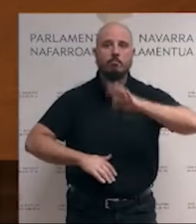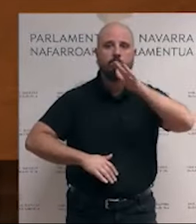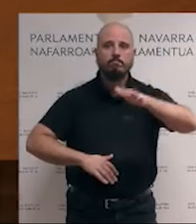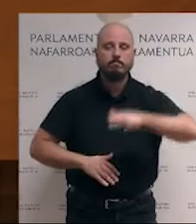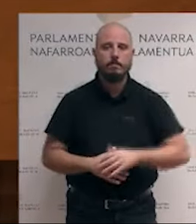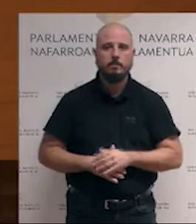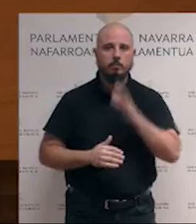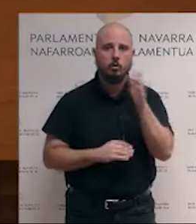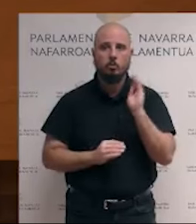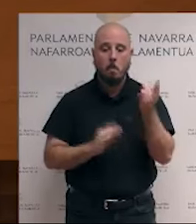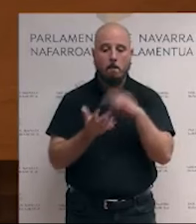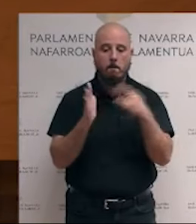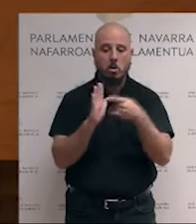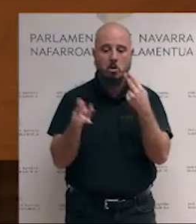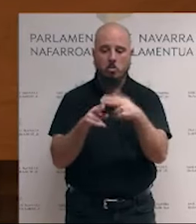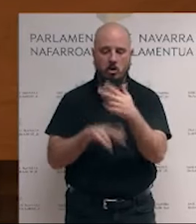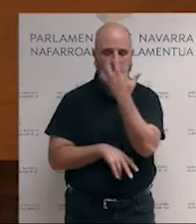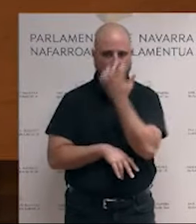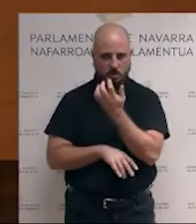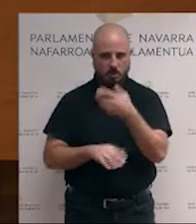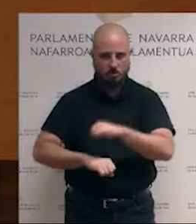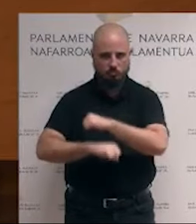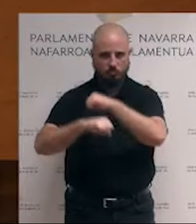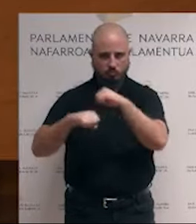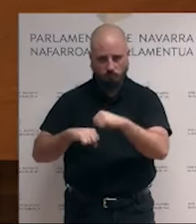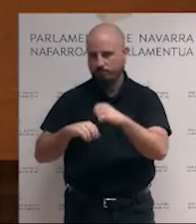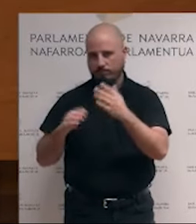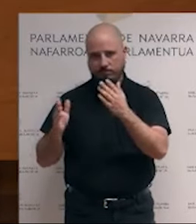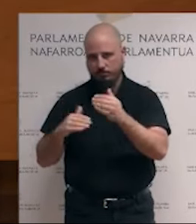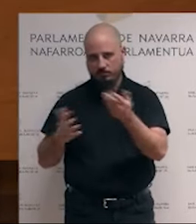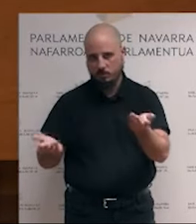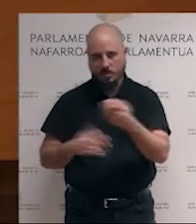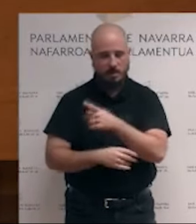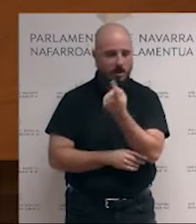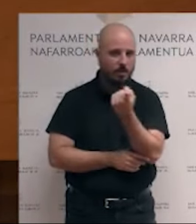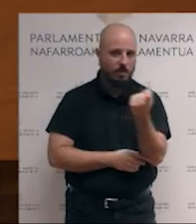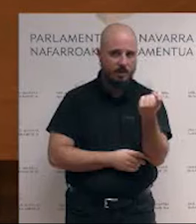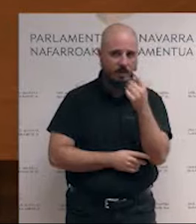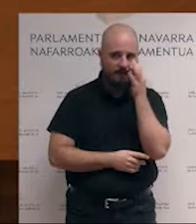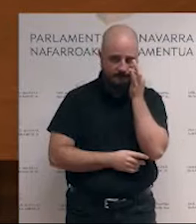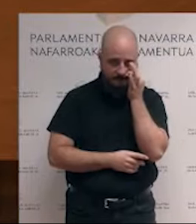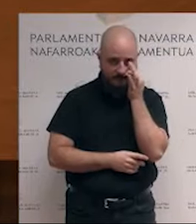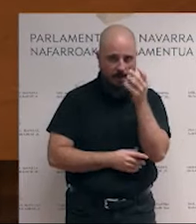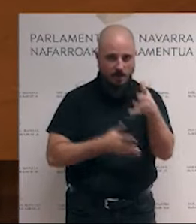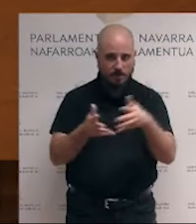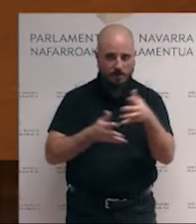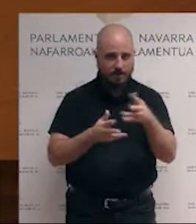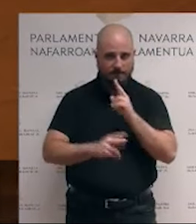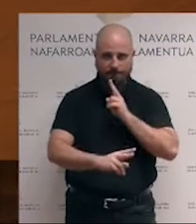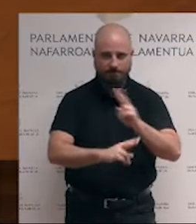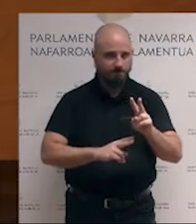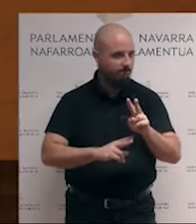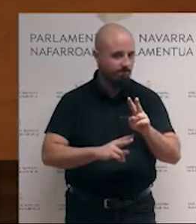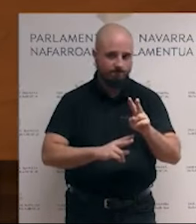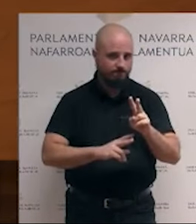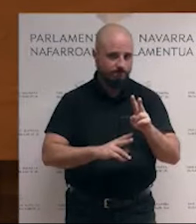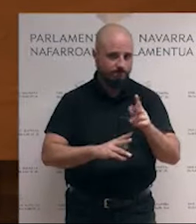de un proyecto político serio, sólido, para dar respuesta a las necesidades reales de la ciudadanía. ¿Qué